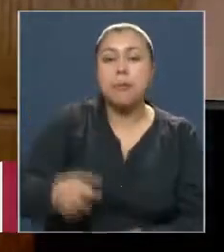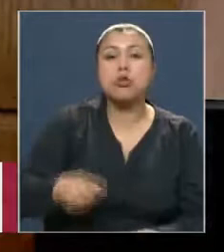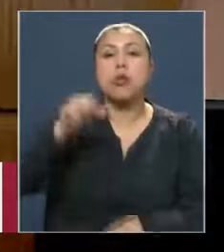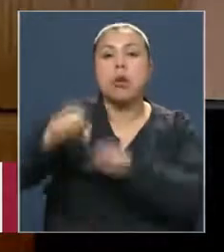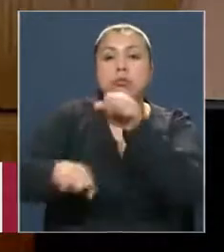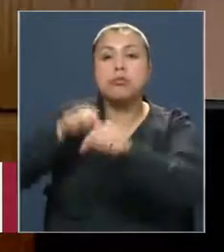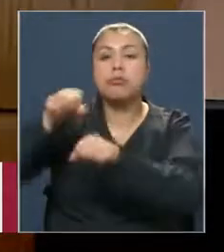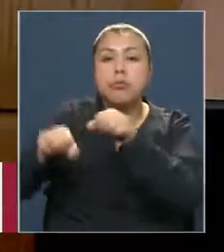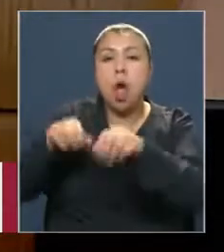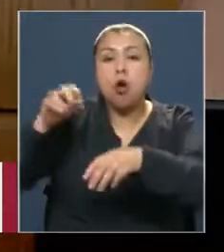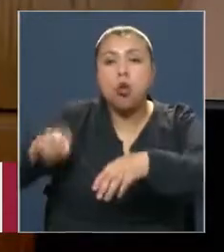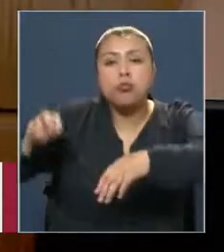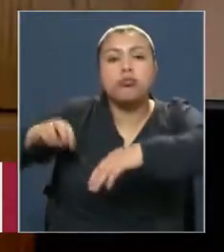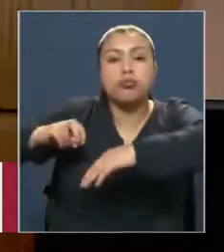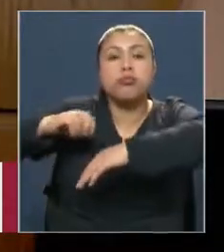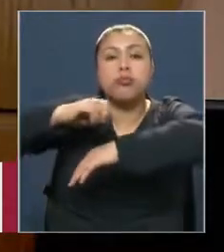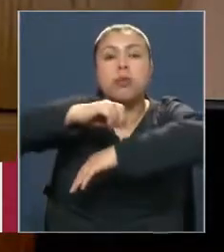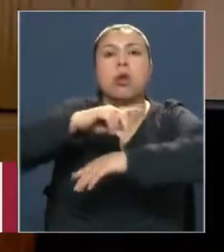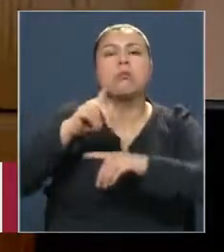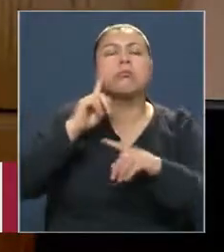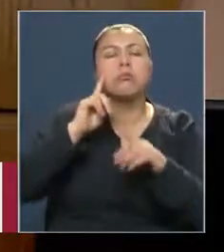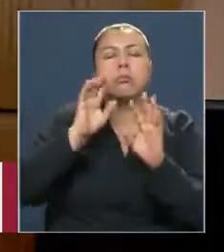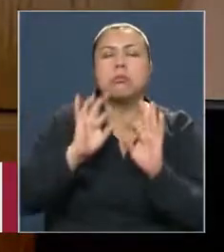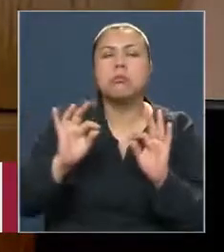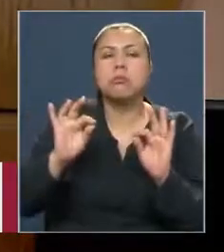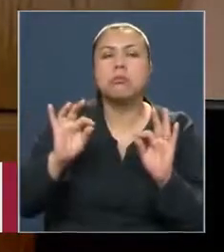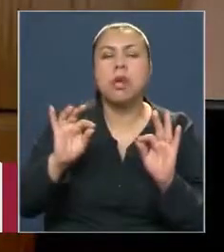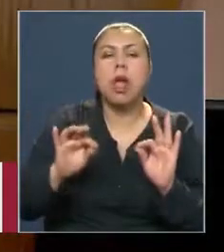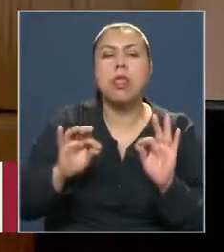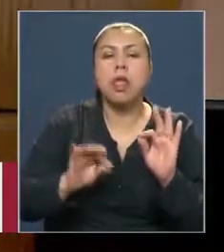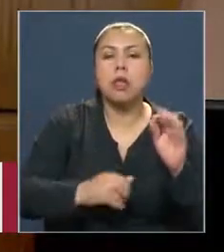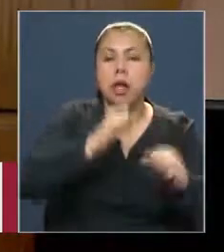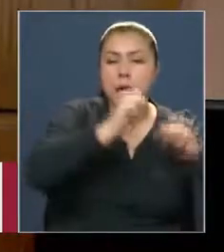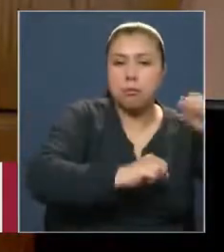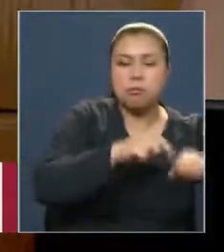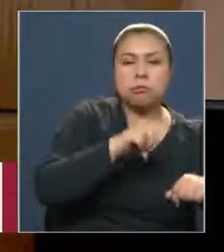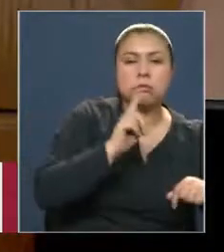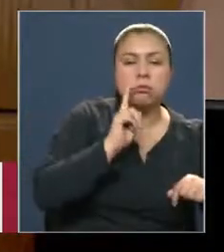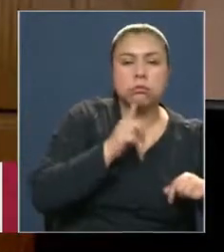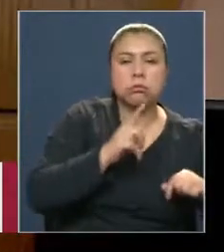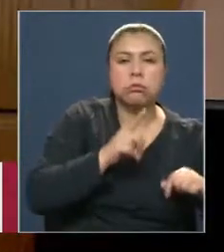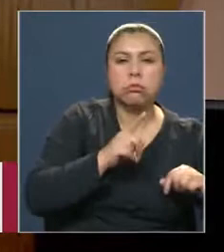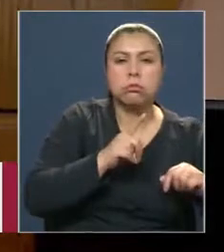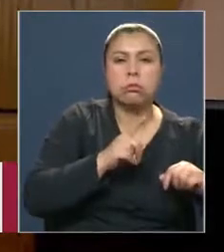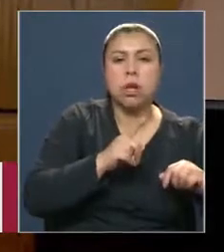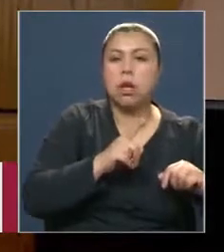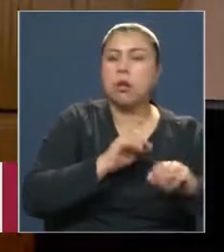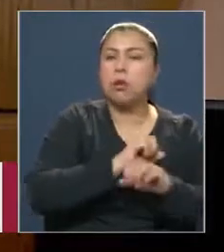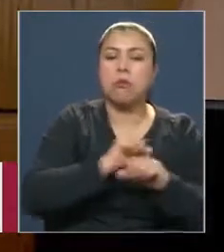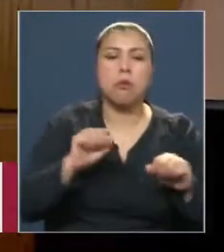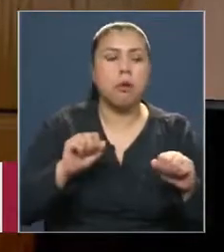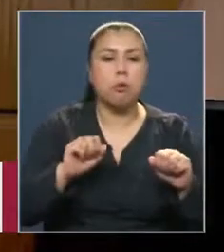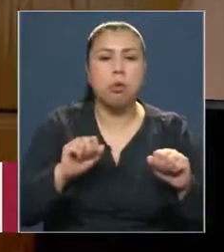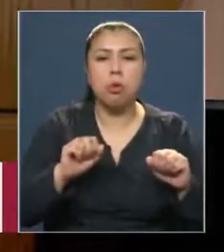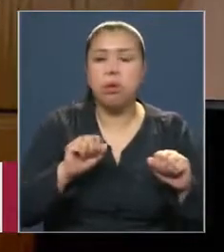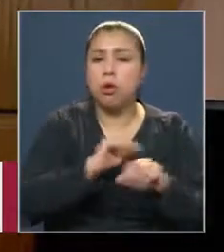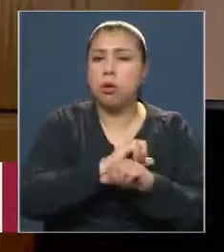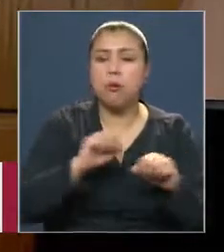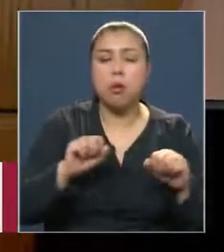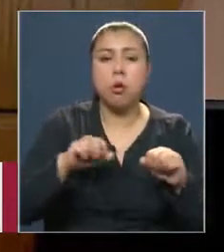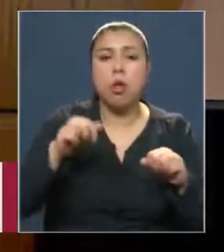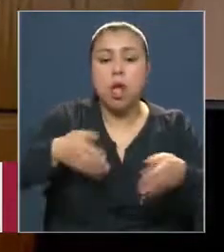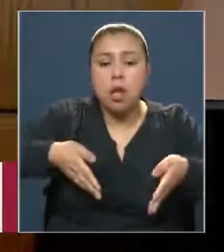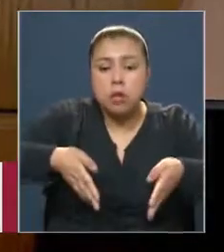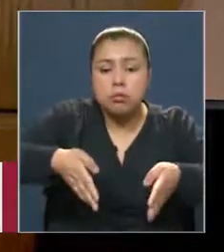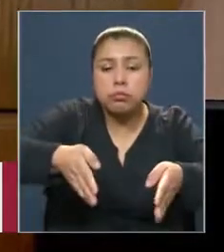montaña. Y que de acuerdo al diseño actual de esta concesión se van a ver impedidos de usar esta importante